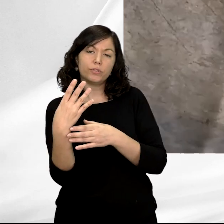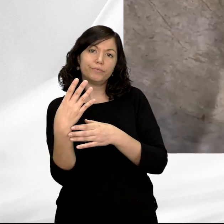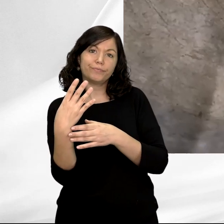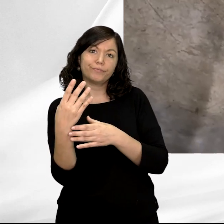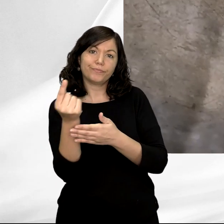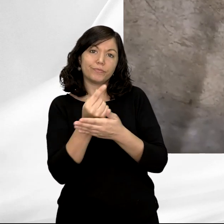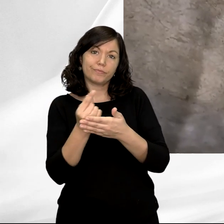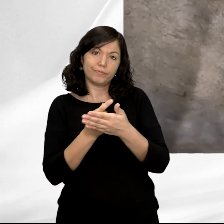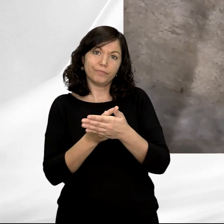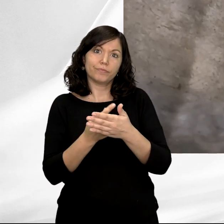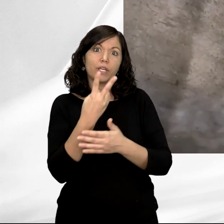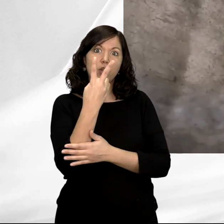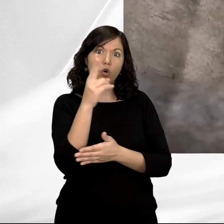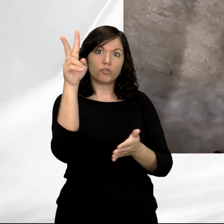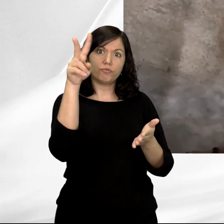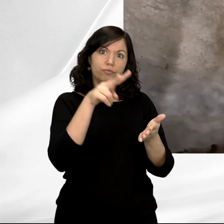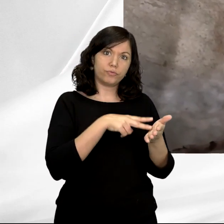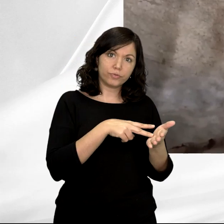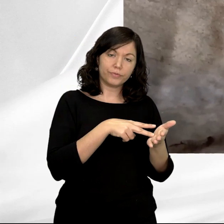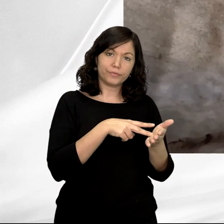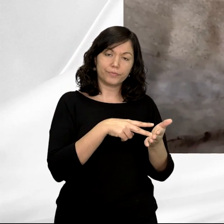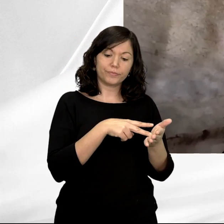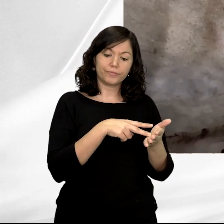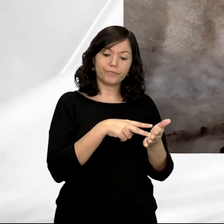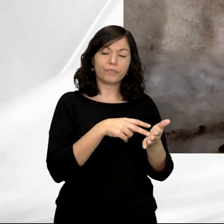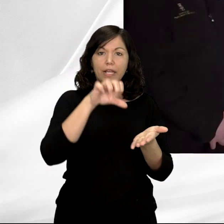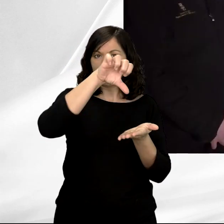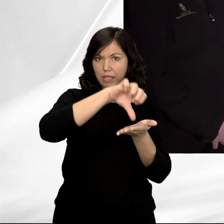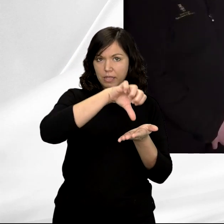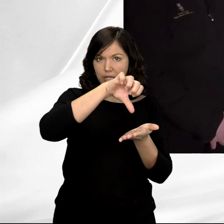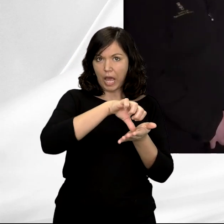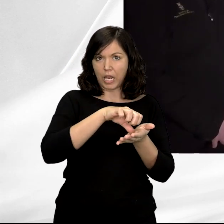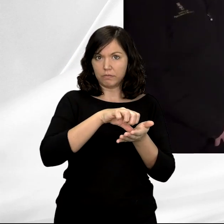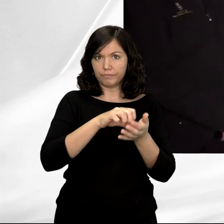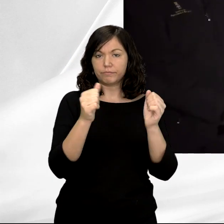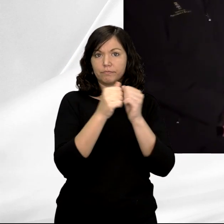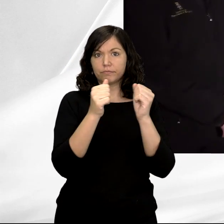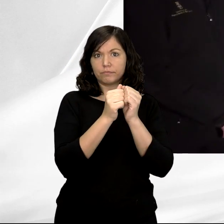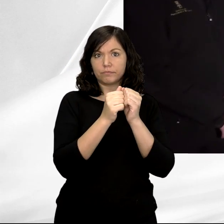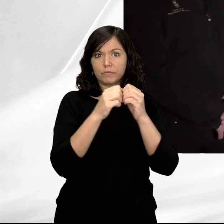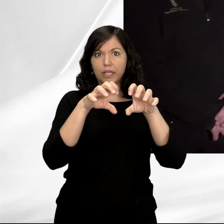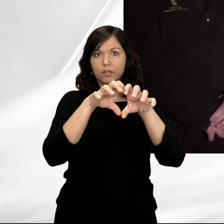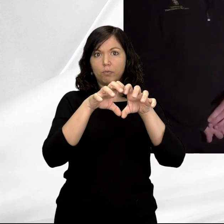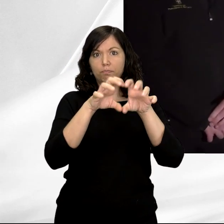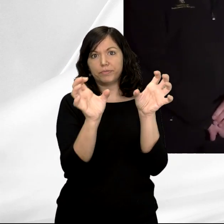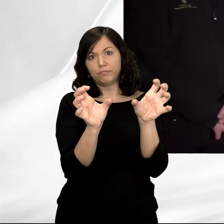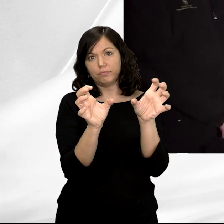y esas dos grandes marcas que se señalan en la parte central. Es un bloque que queda dividido de manera natural por esa grieta que